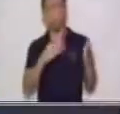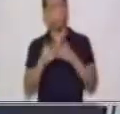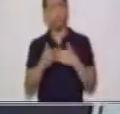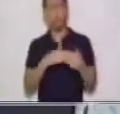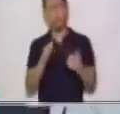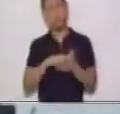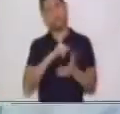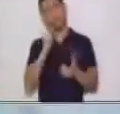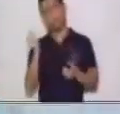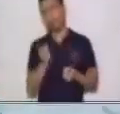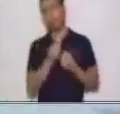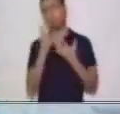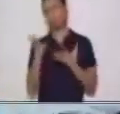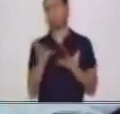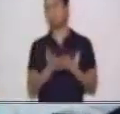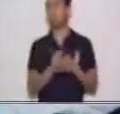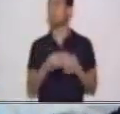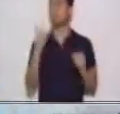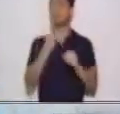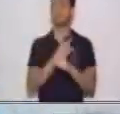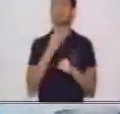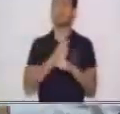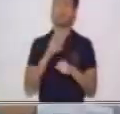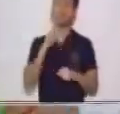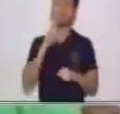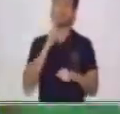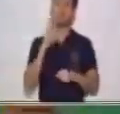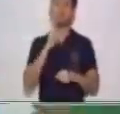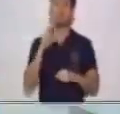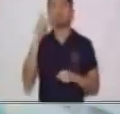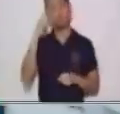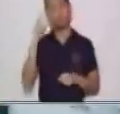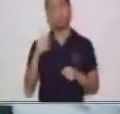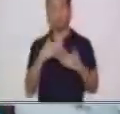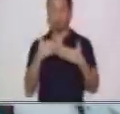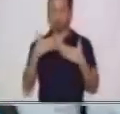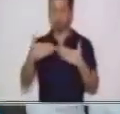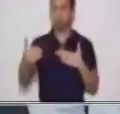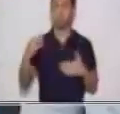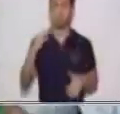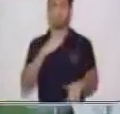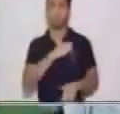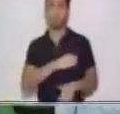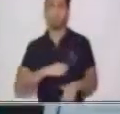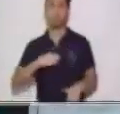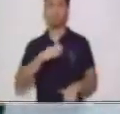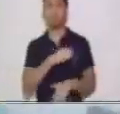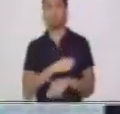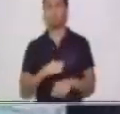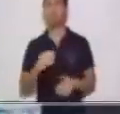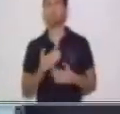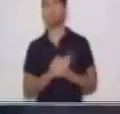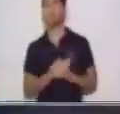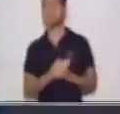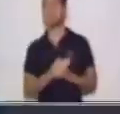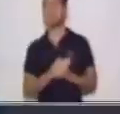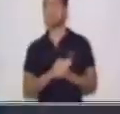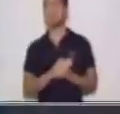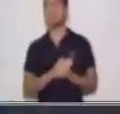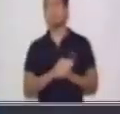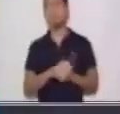vamos a utilizar los verbos en la modalidad de pasión. También tenemos los verbos